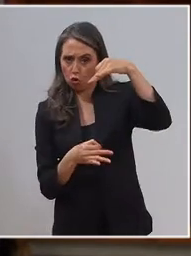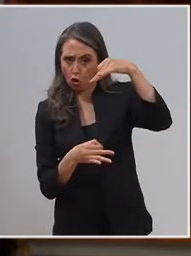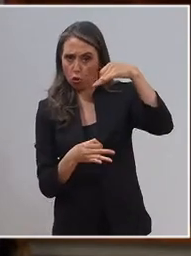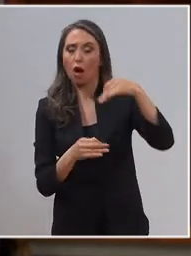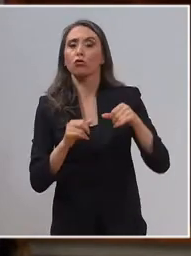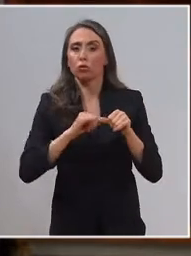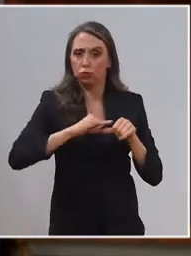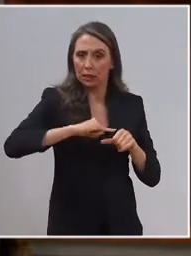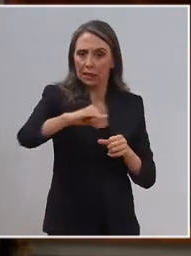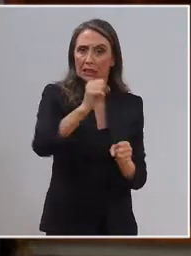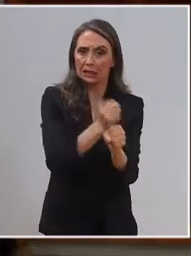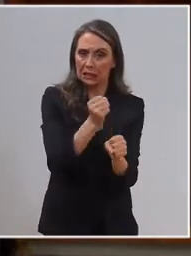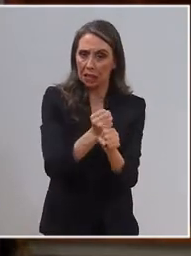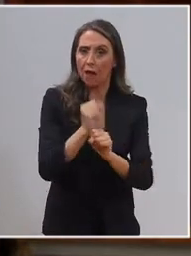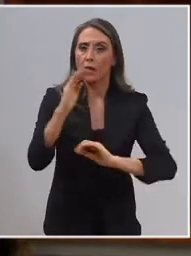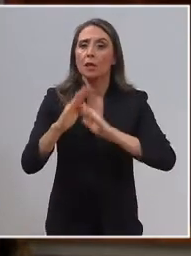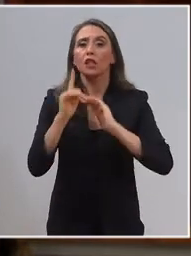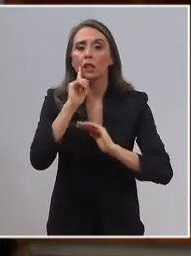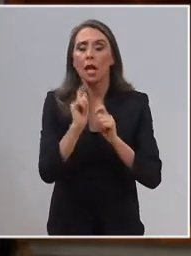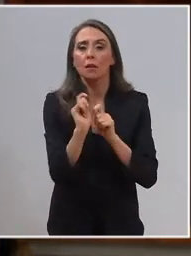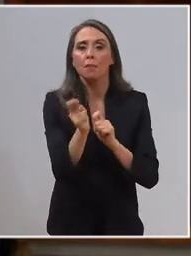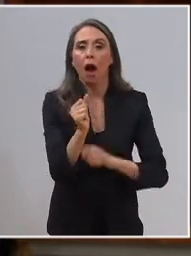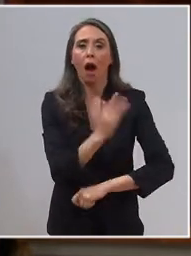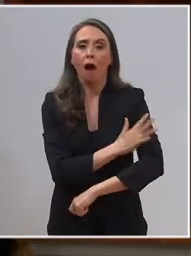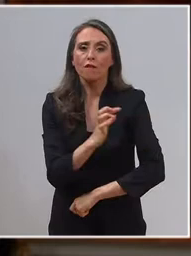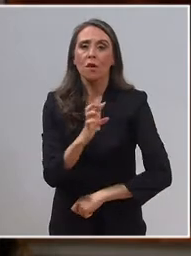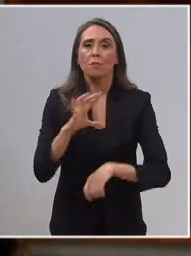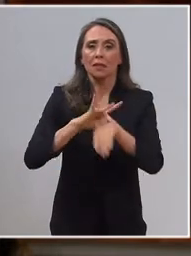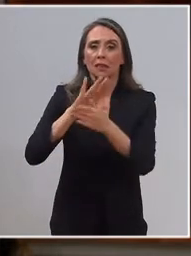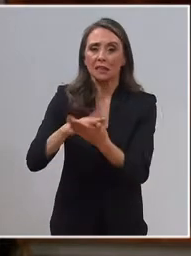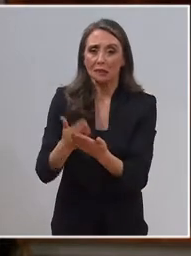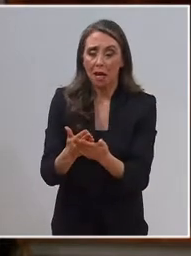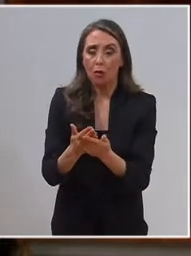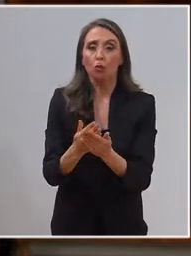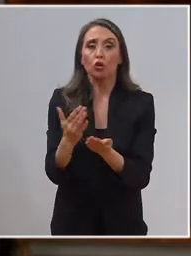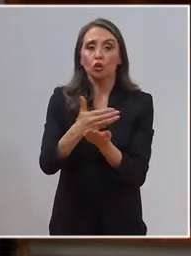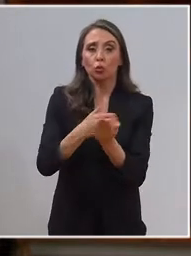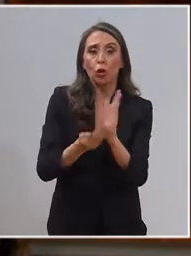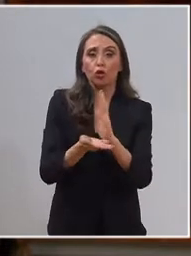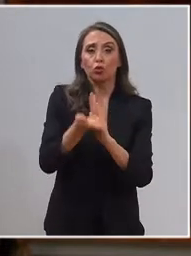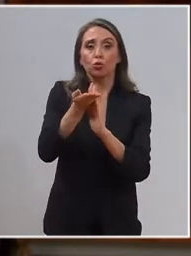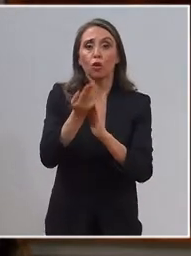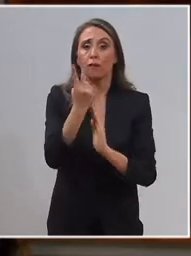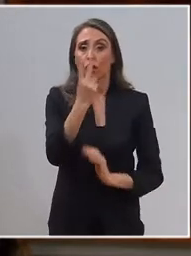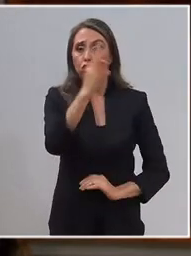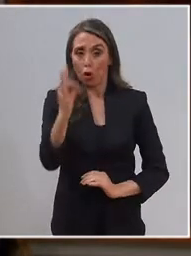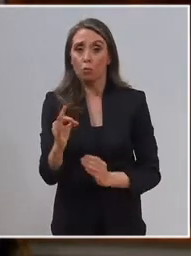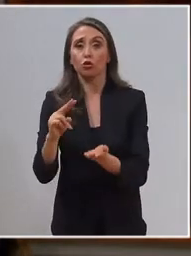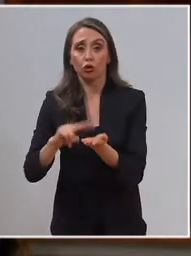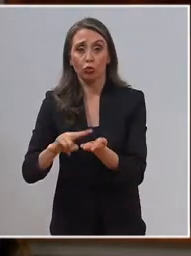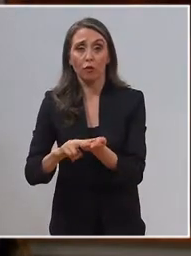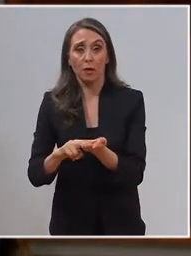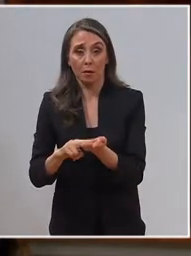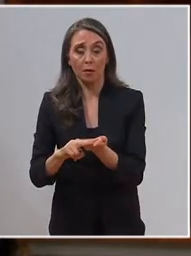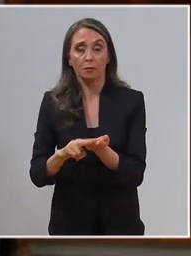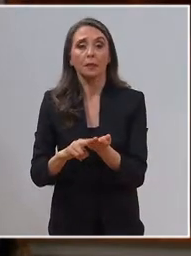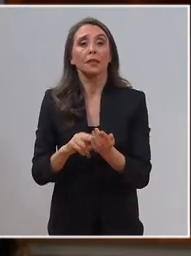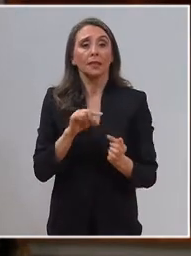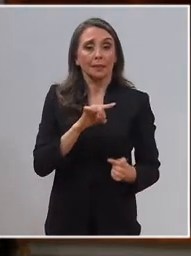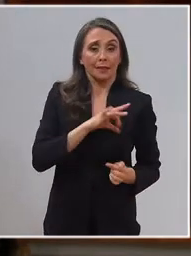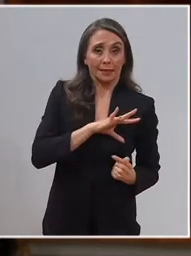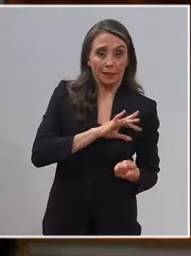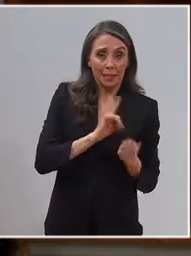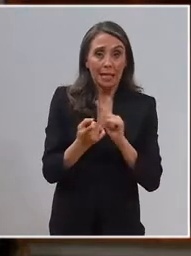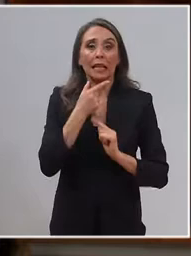estables y con protección social. Y los salarios están creciendo al torno al 2% real. Lo que nos encamina a